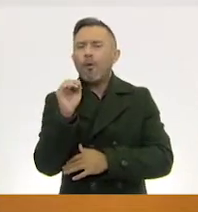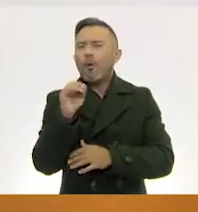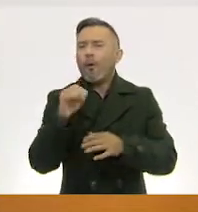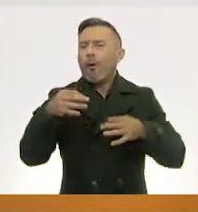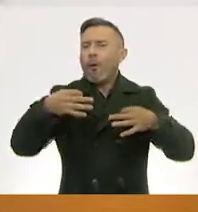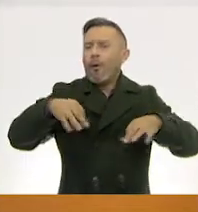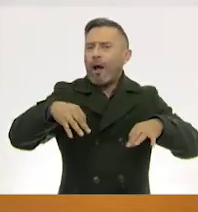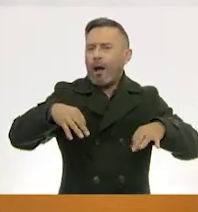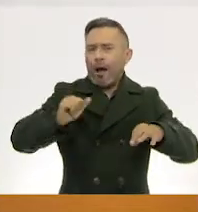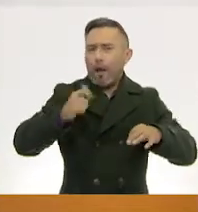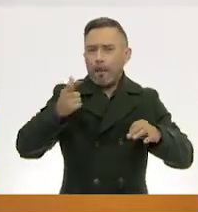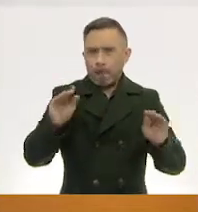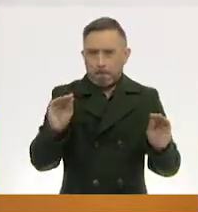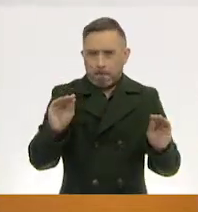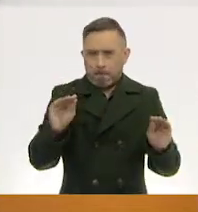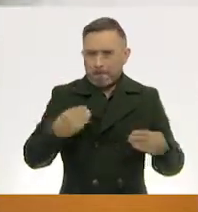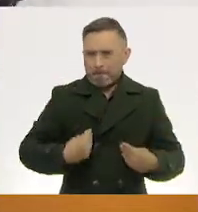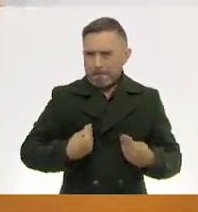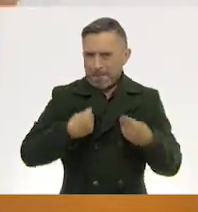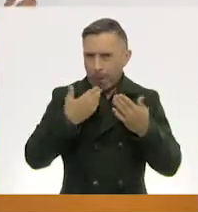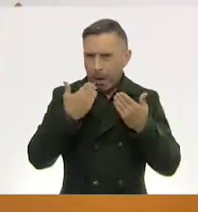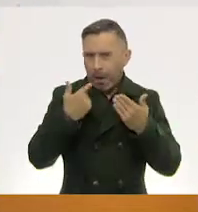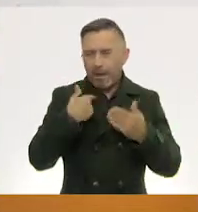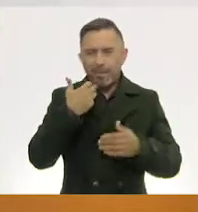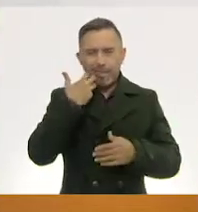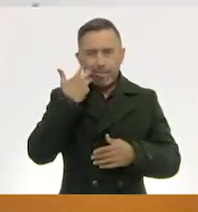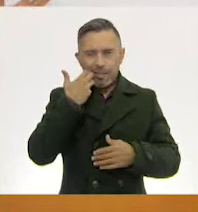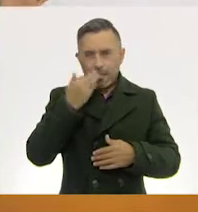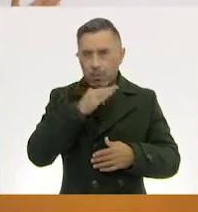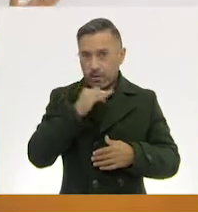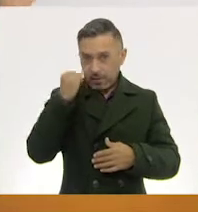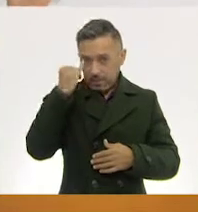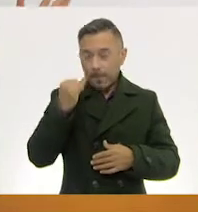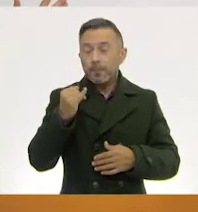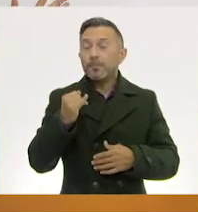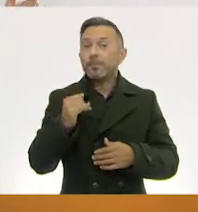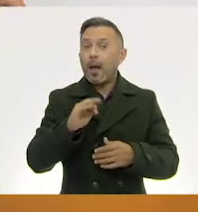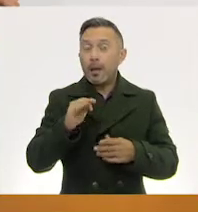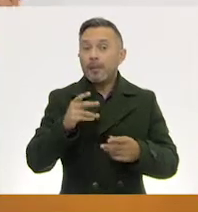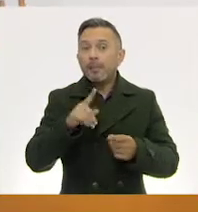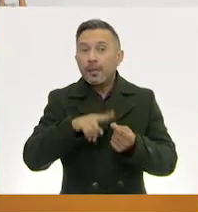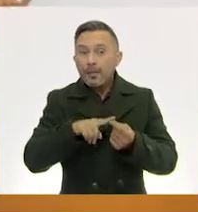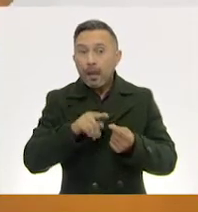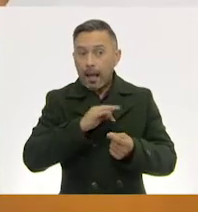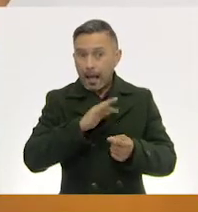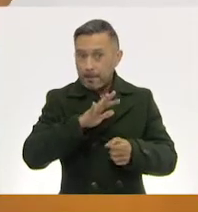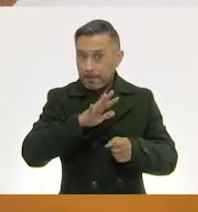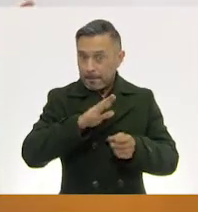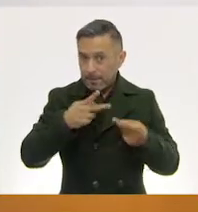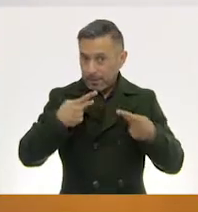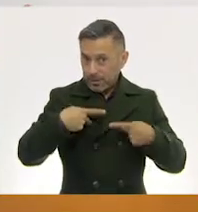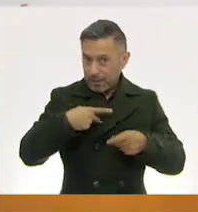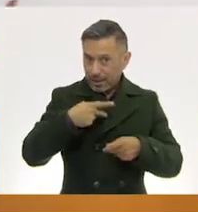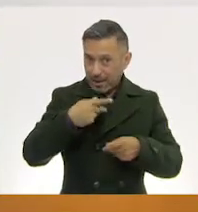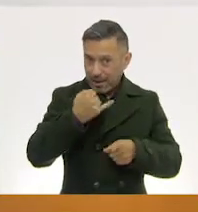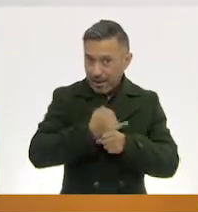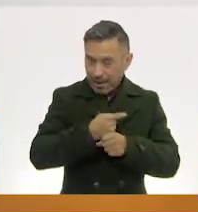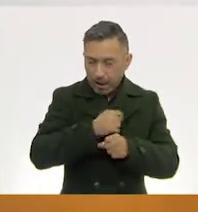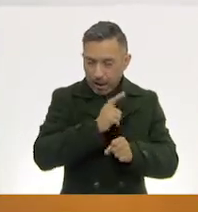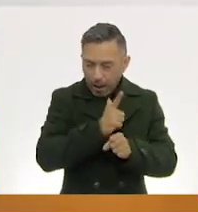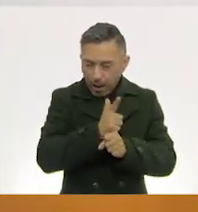Como en nuestro caso Y después de que ya Identificamos los personajes Ahora sí Vamos a explorar